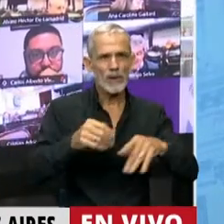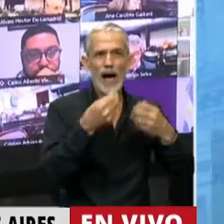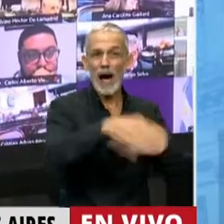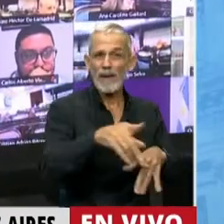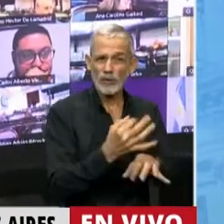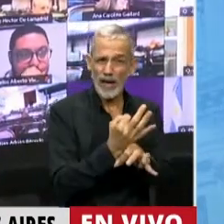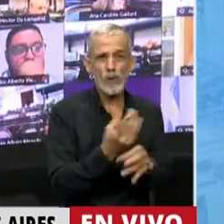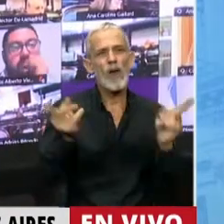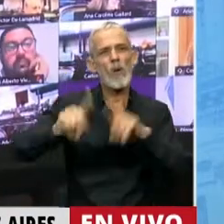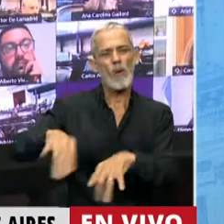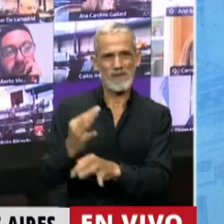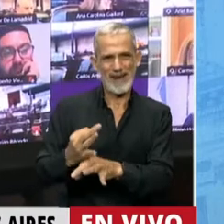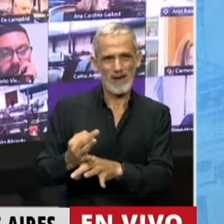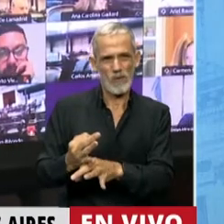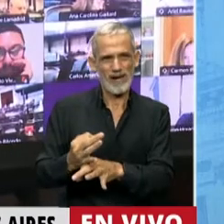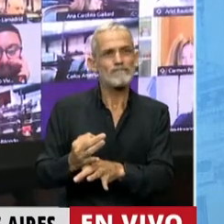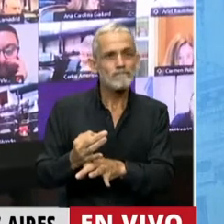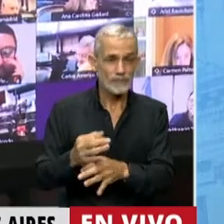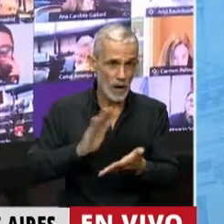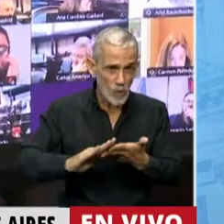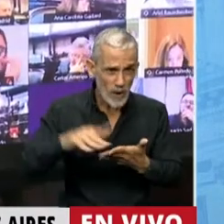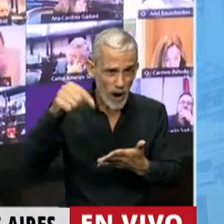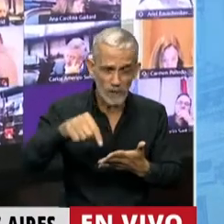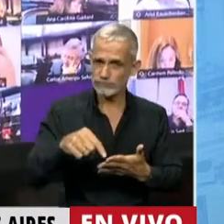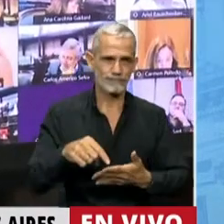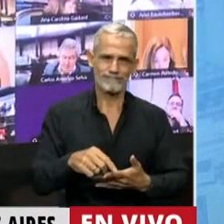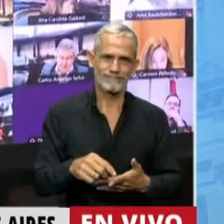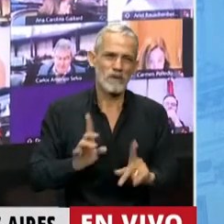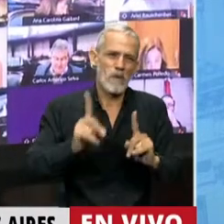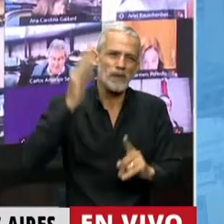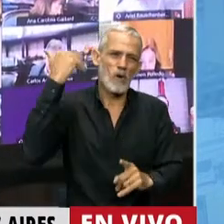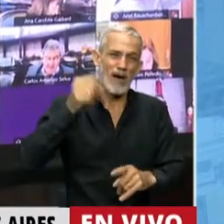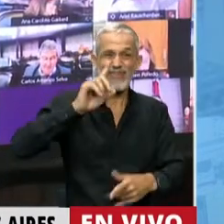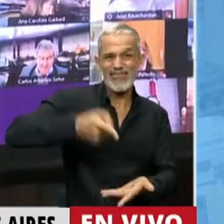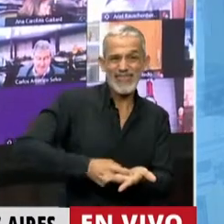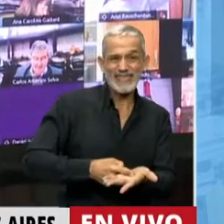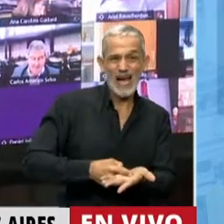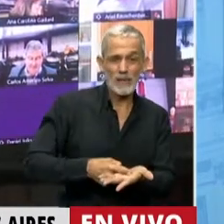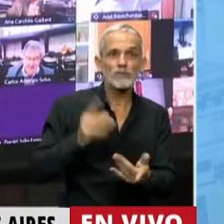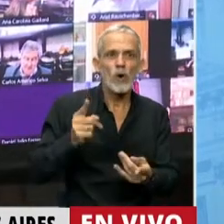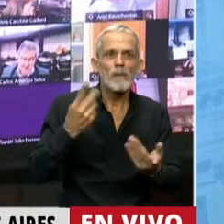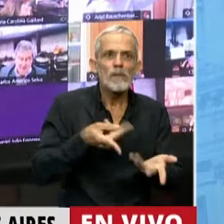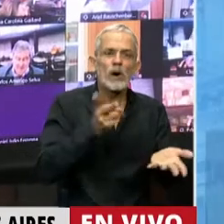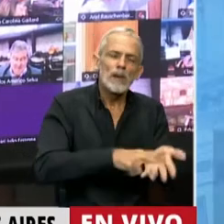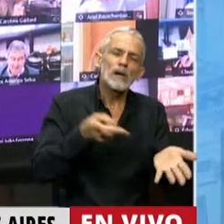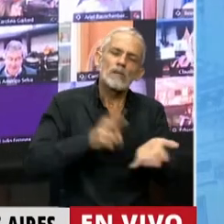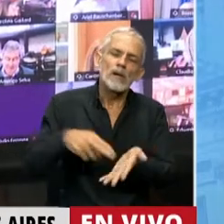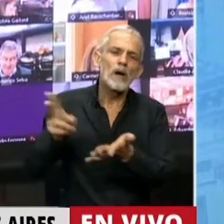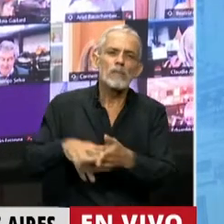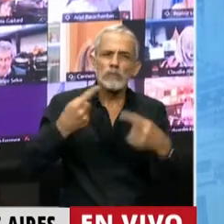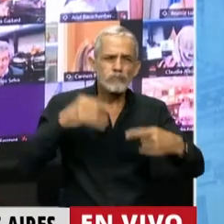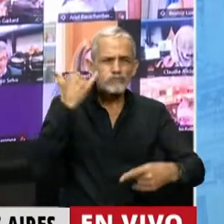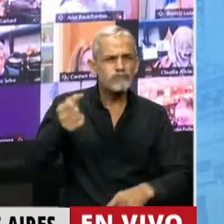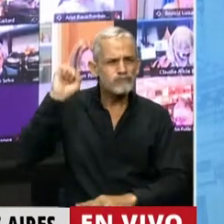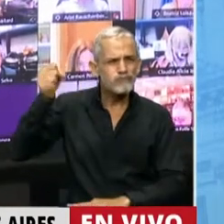sistema regresen, no son nada nuevo. Como decimos en nuestro dictamen, son la repetición de cosas